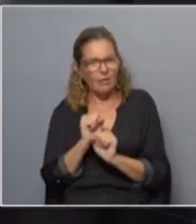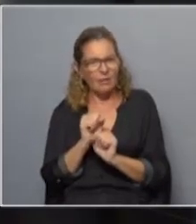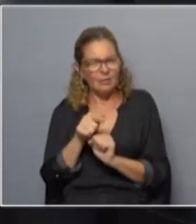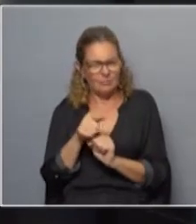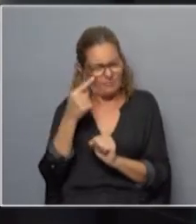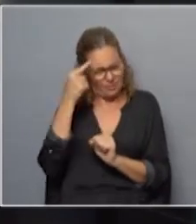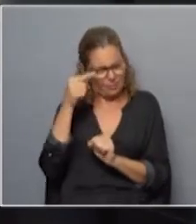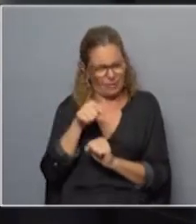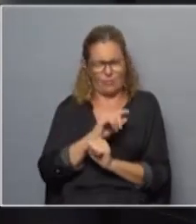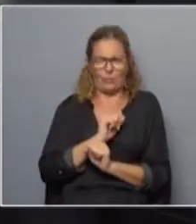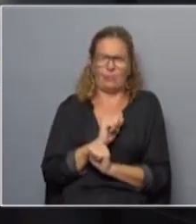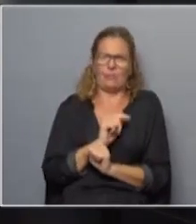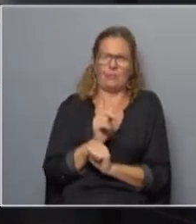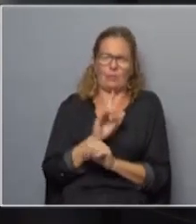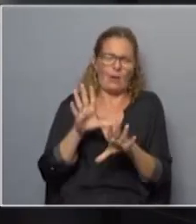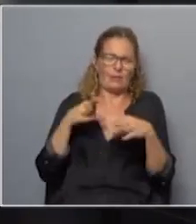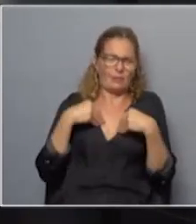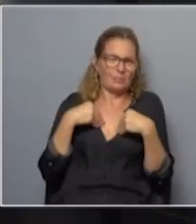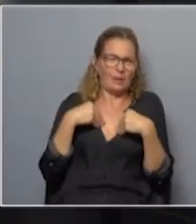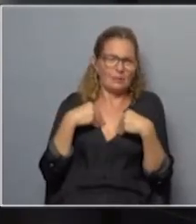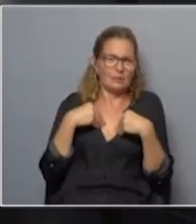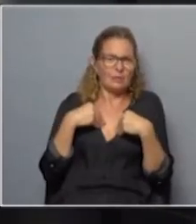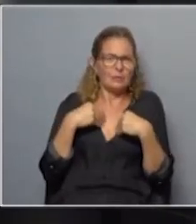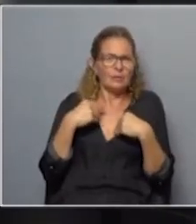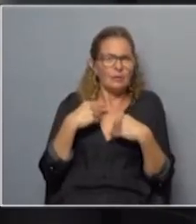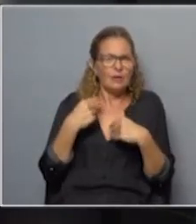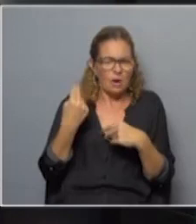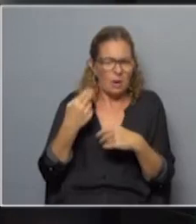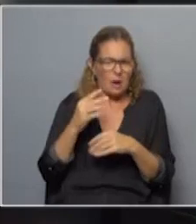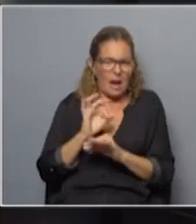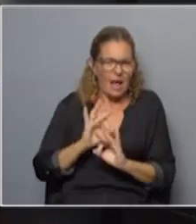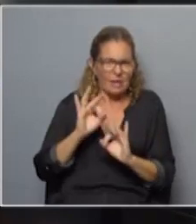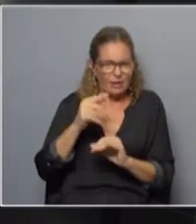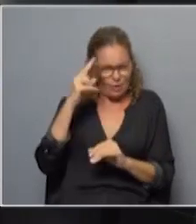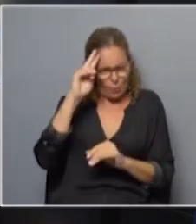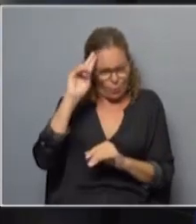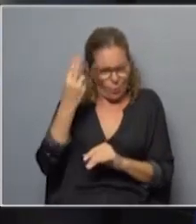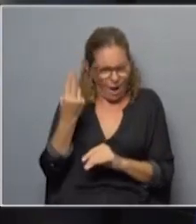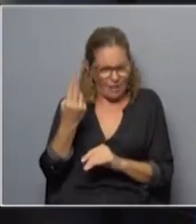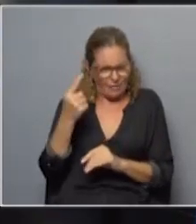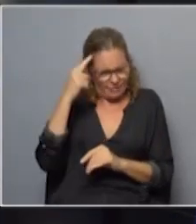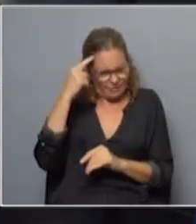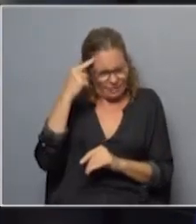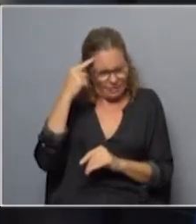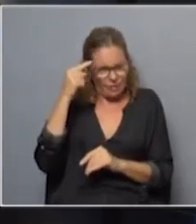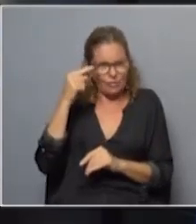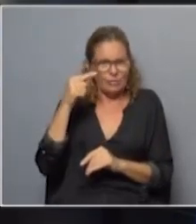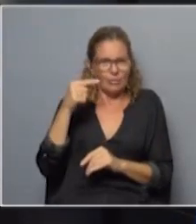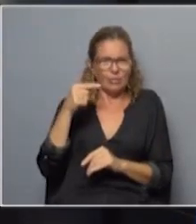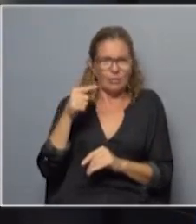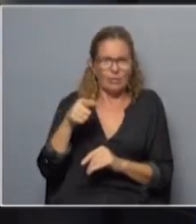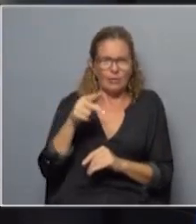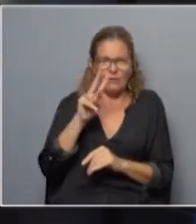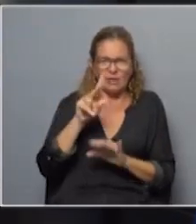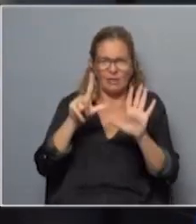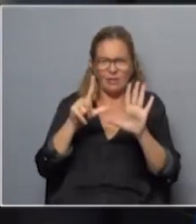no es aceptable. Yo creo que ningún uruguayo razonable está pensando que lo que está en juego el